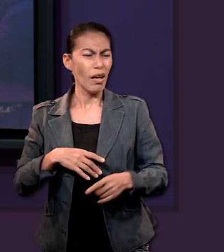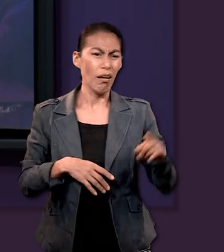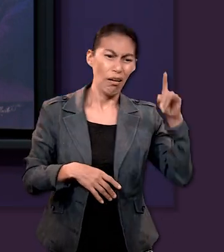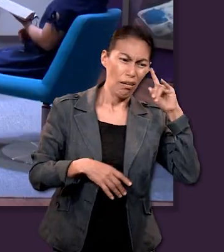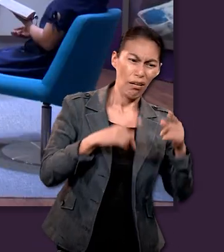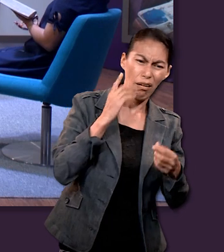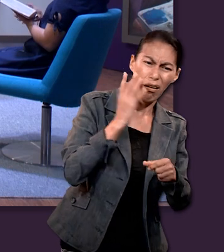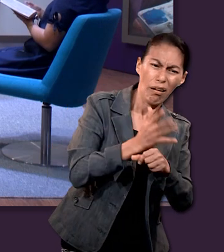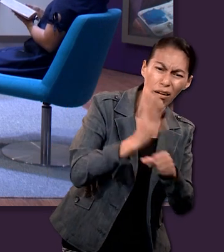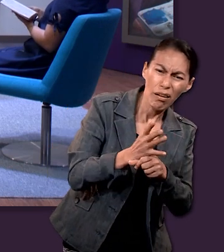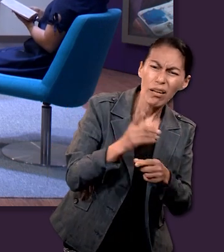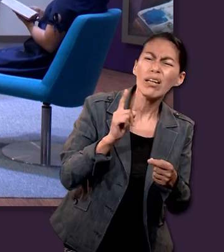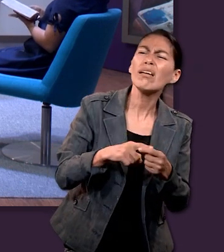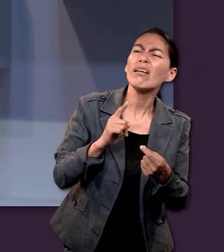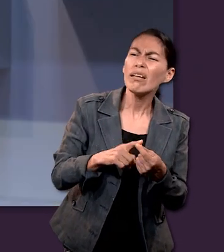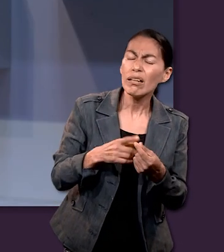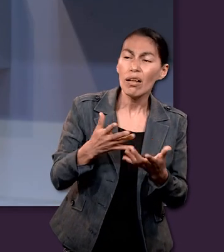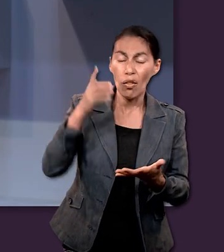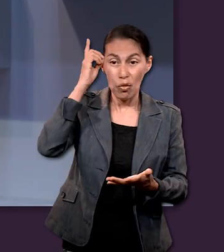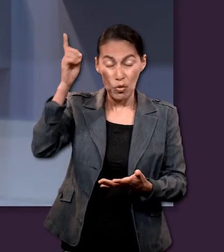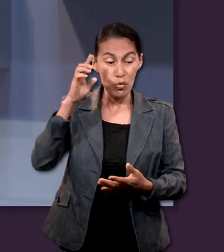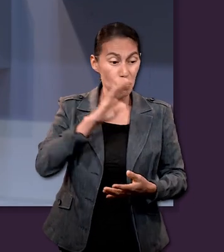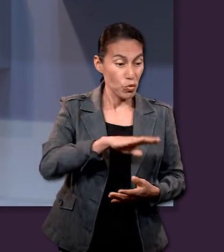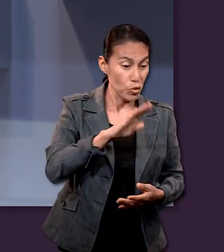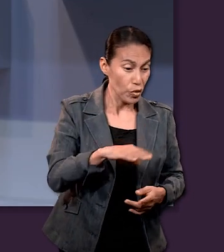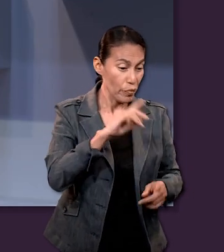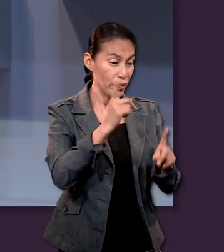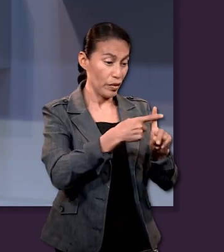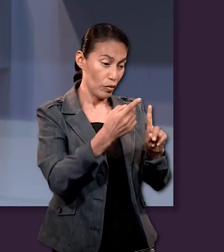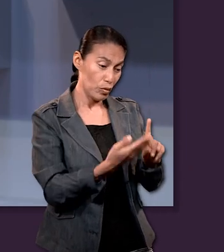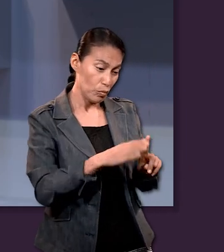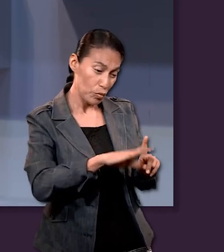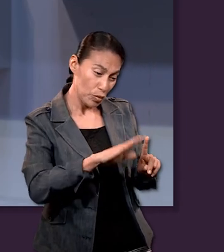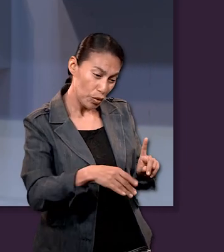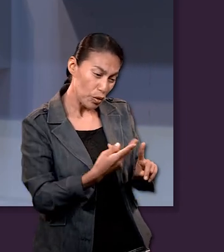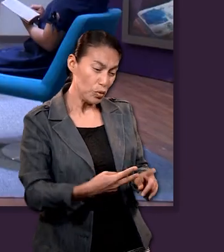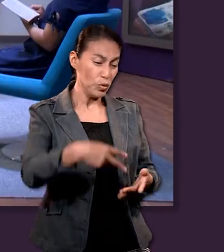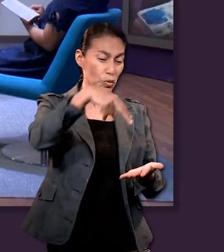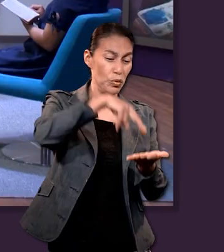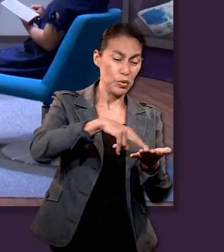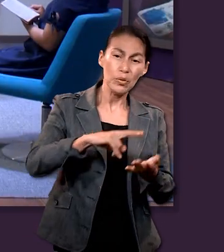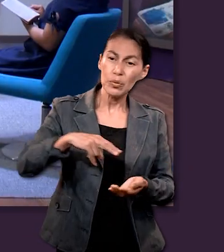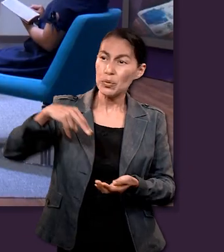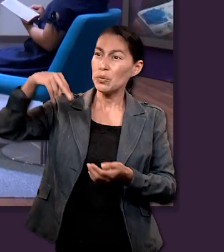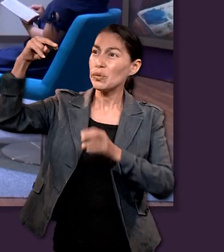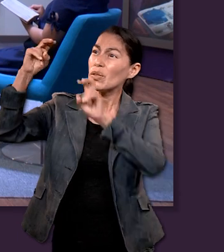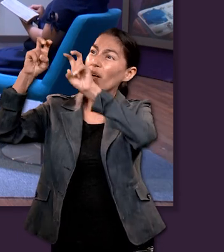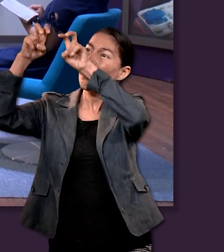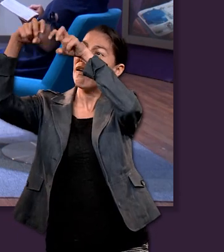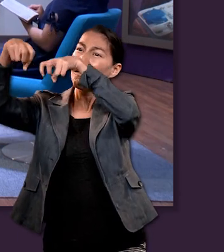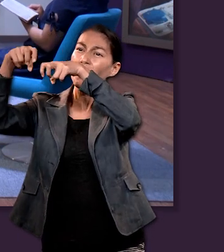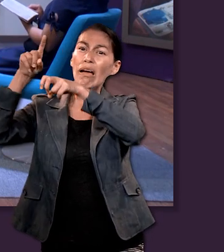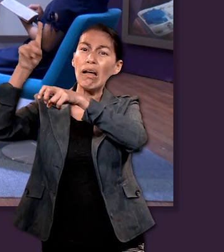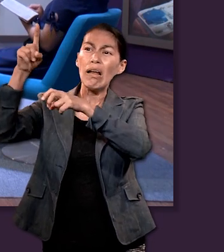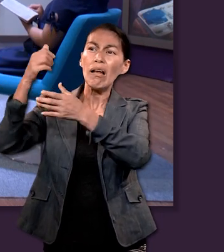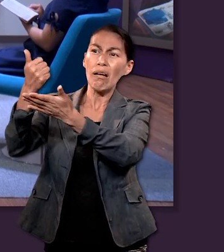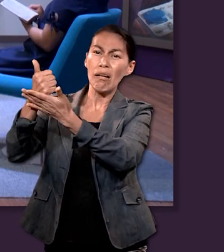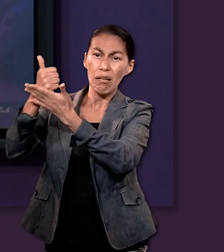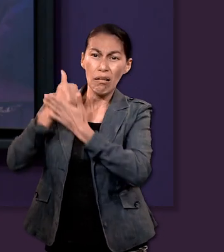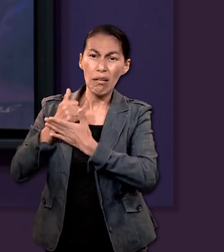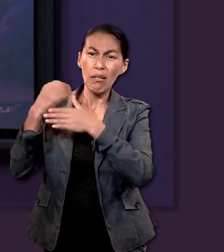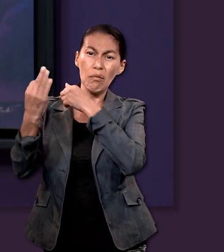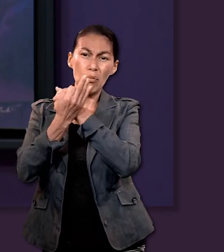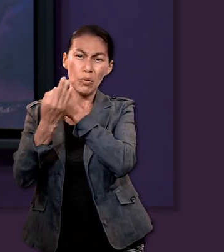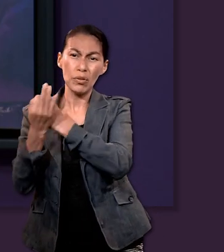condenará? Cristo es el que murió, más aún el que también resucitó, el que además está a la diestra de Dios, el que